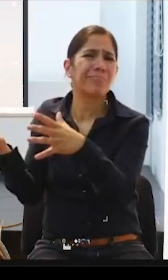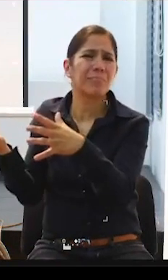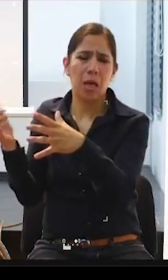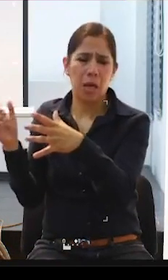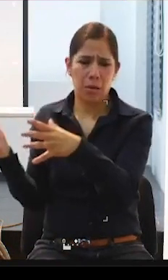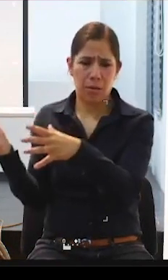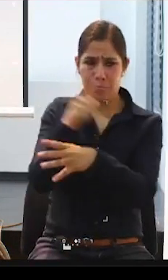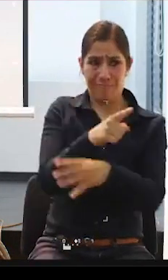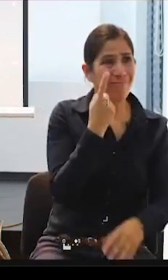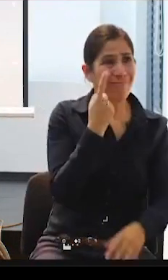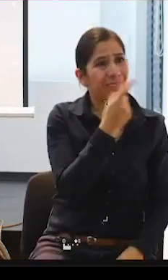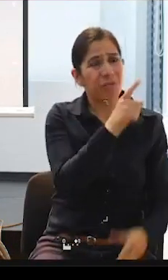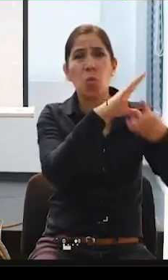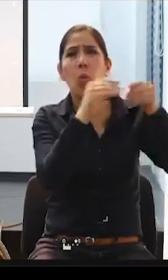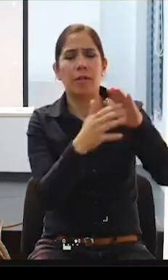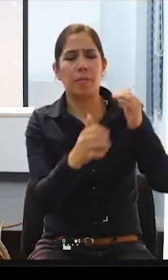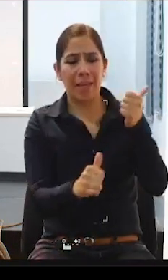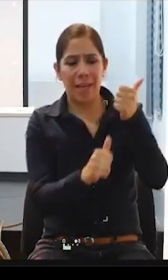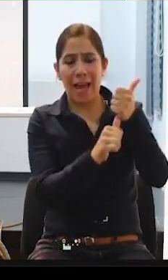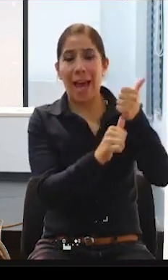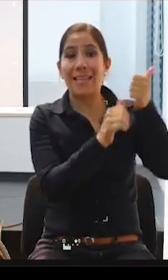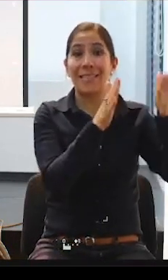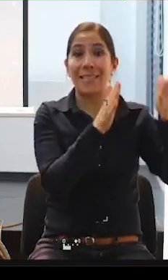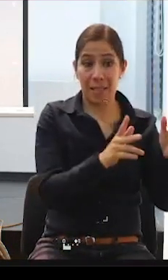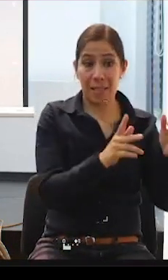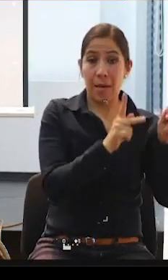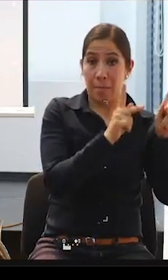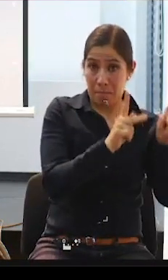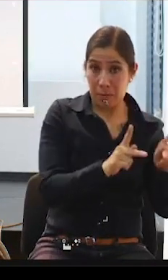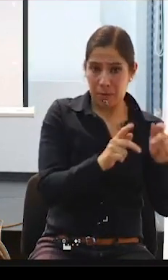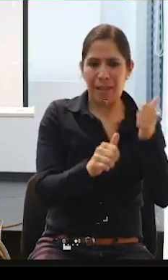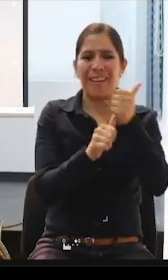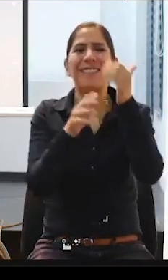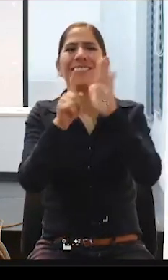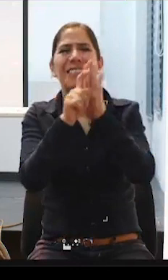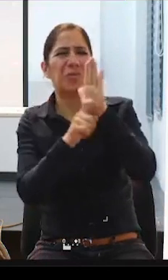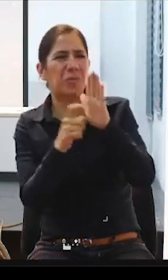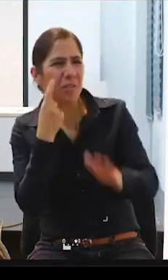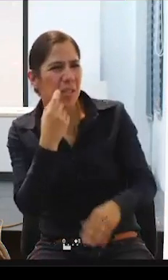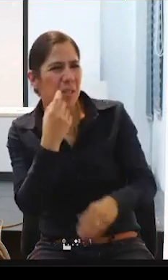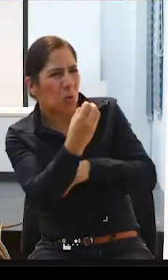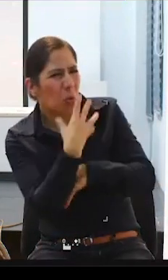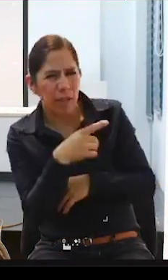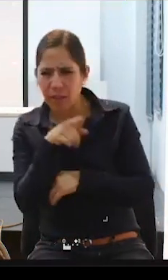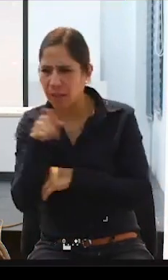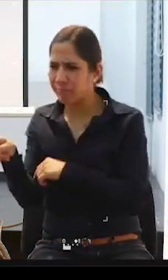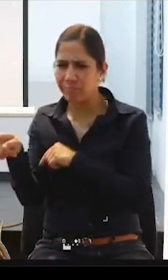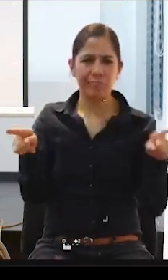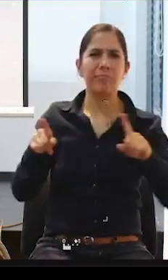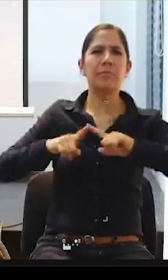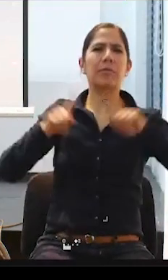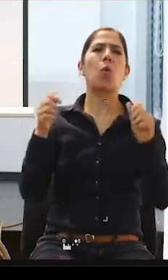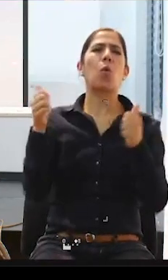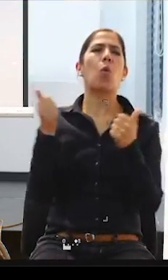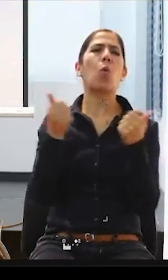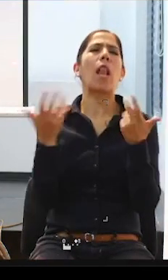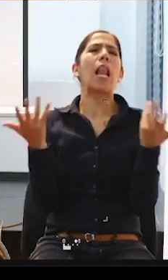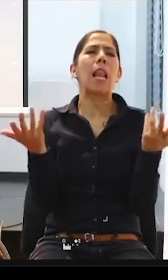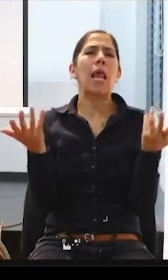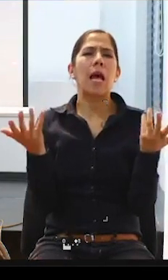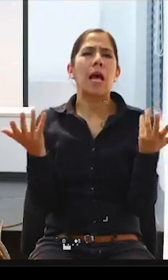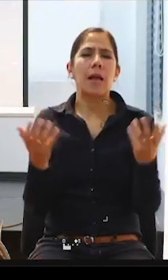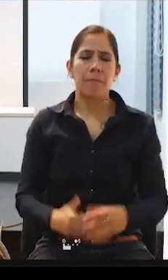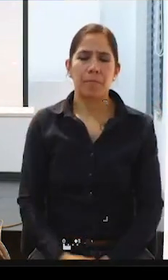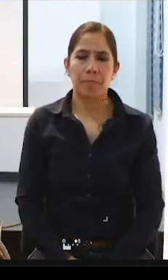tú nos comentas, los asistentes personales, ¿cuál es la diferencia grande? La diferencia